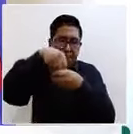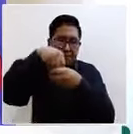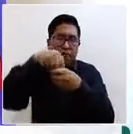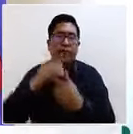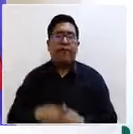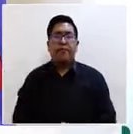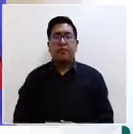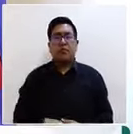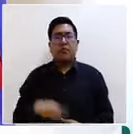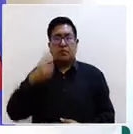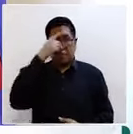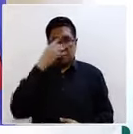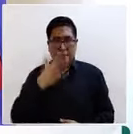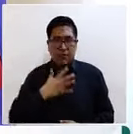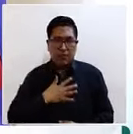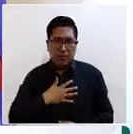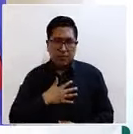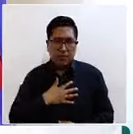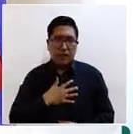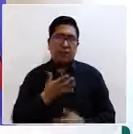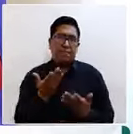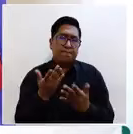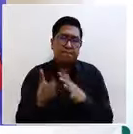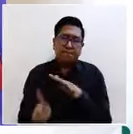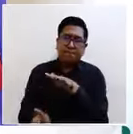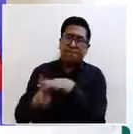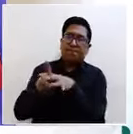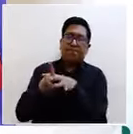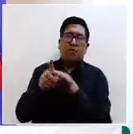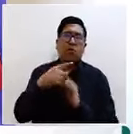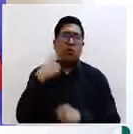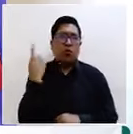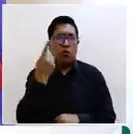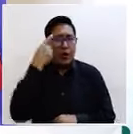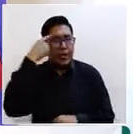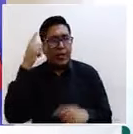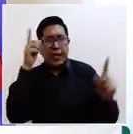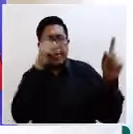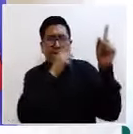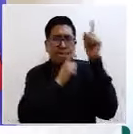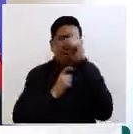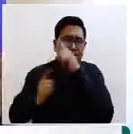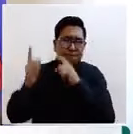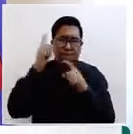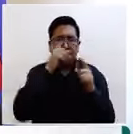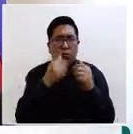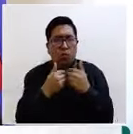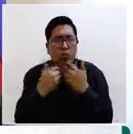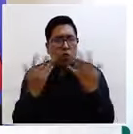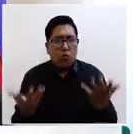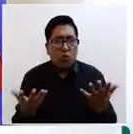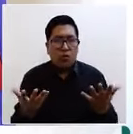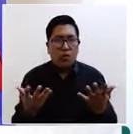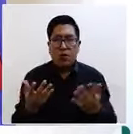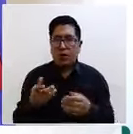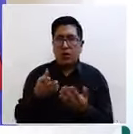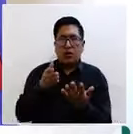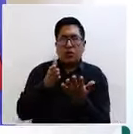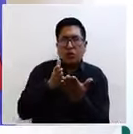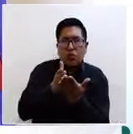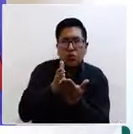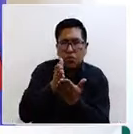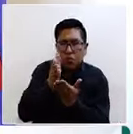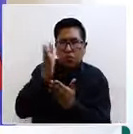que surge como una cuestionante para todos es de dónde sale justamente una ruta de